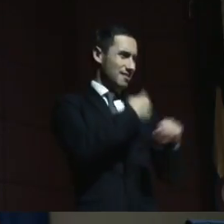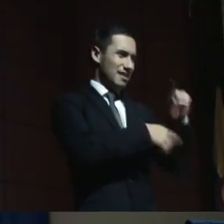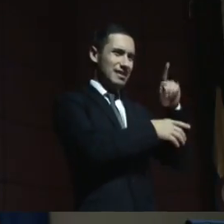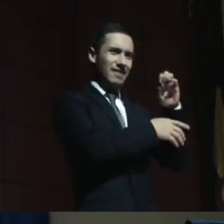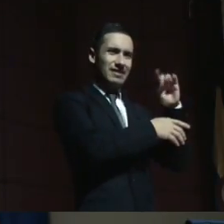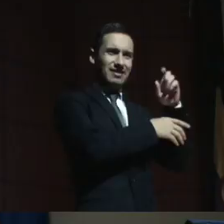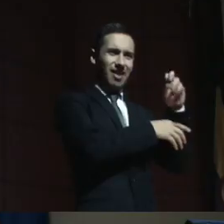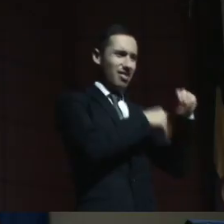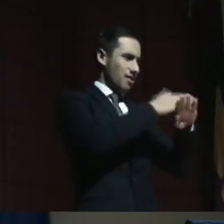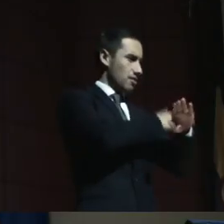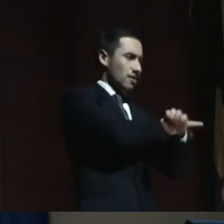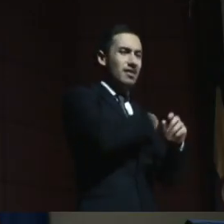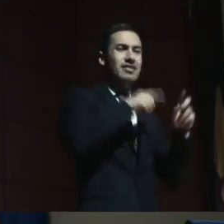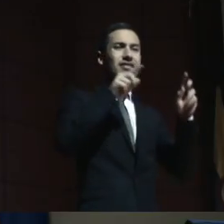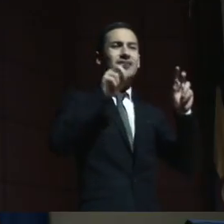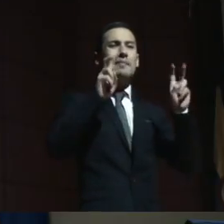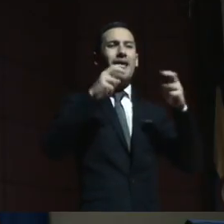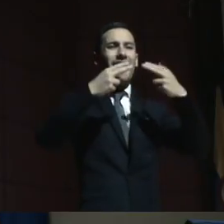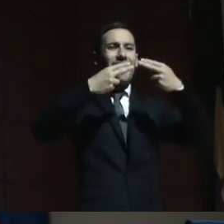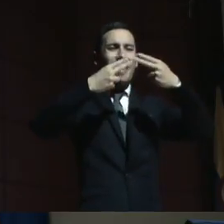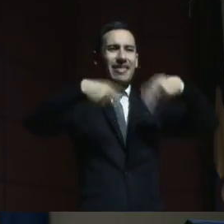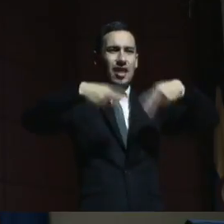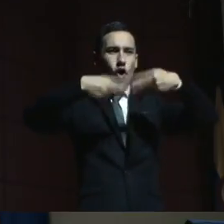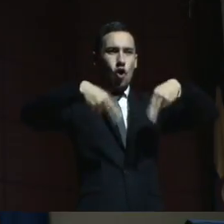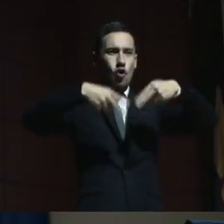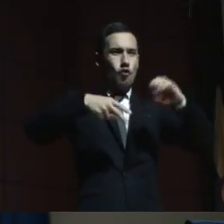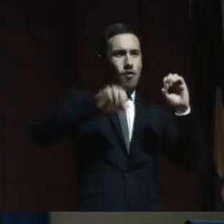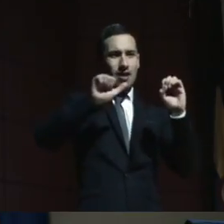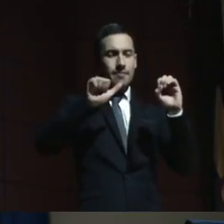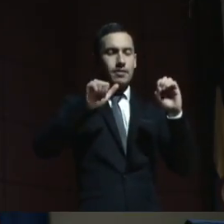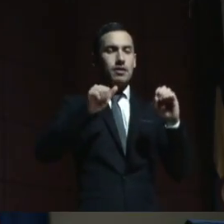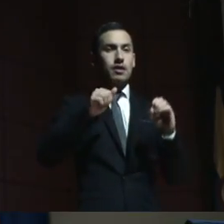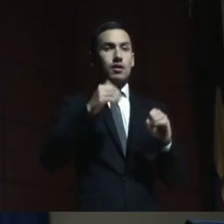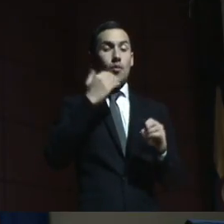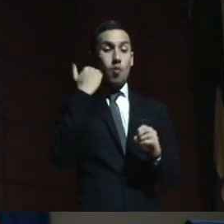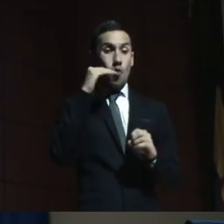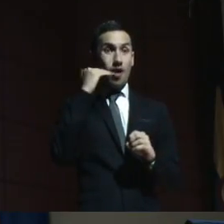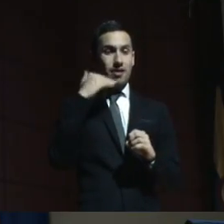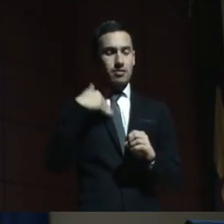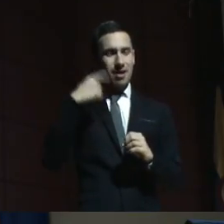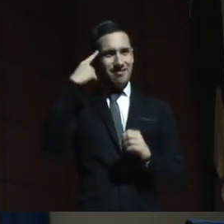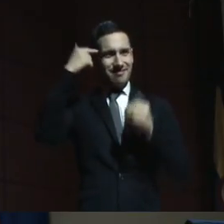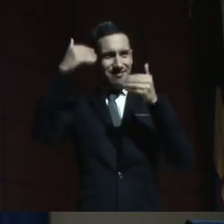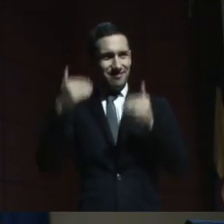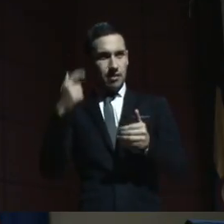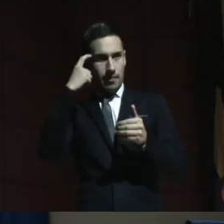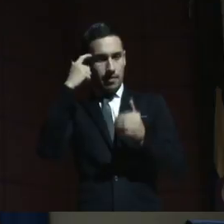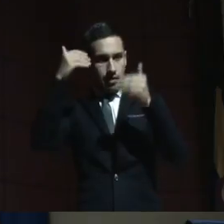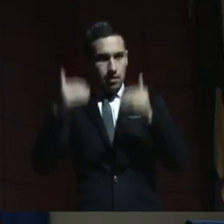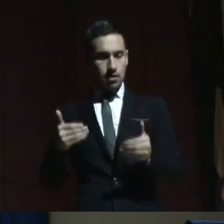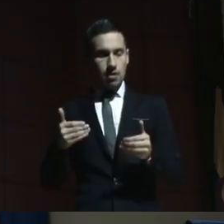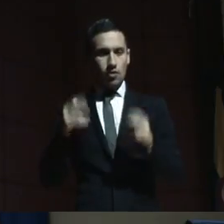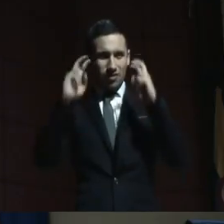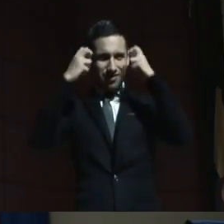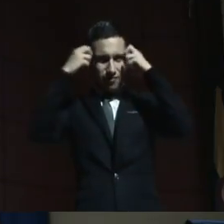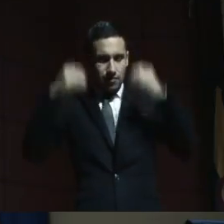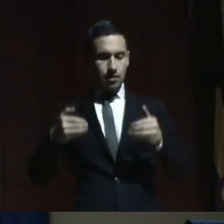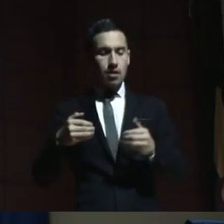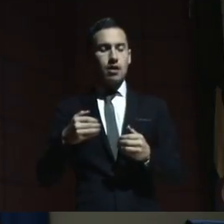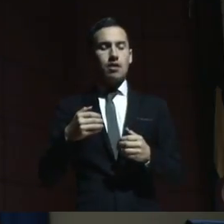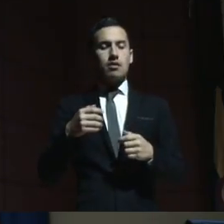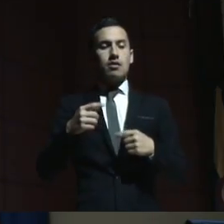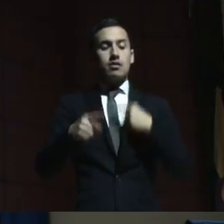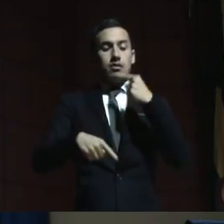género, cuando la niña con discapacidad intelectual se desarrolla, el médico de una vez casi por prescripción,